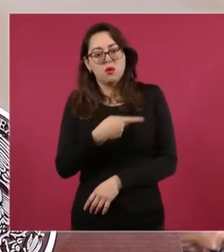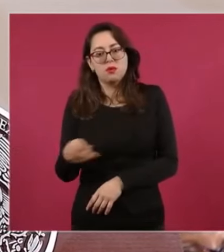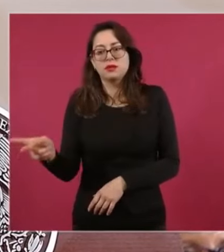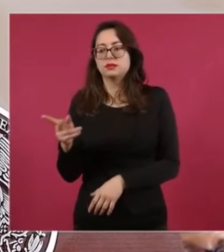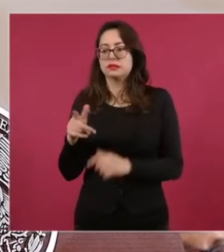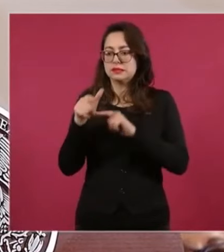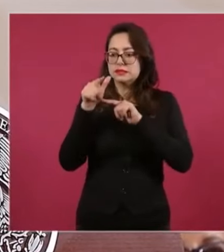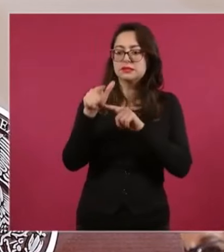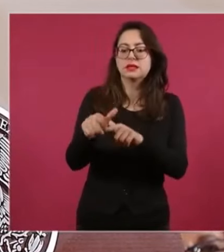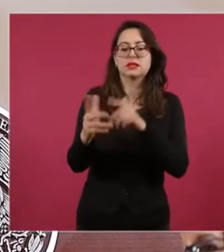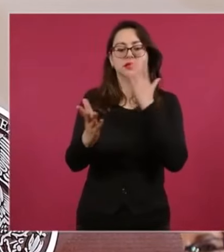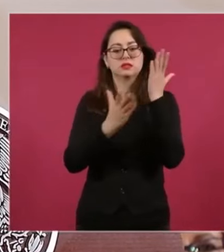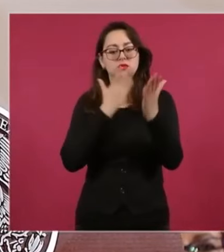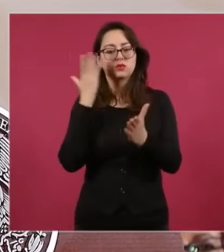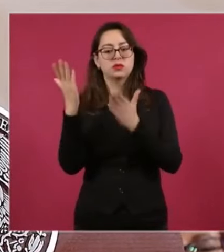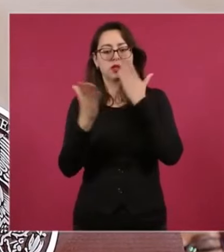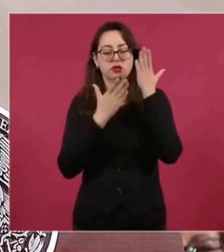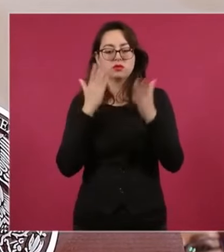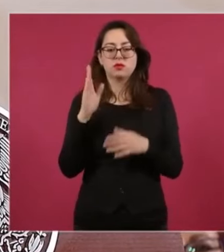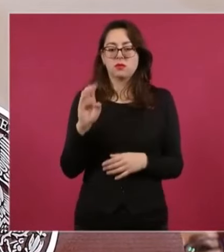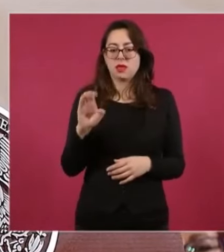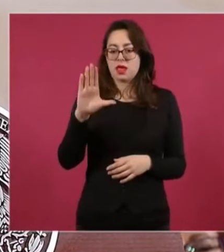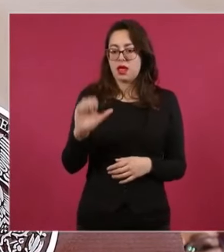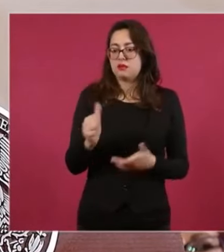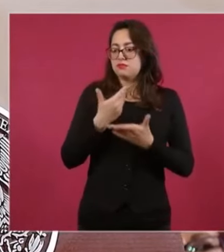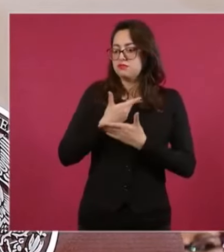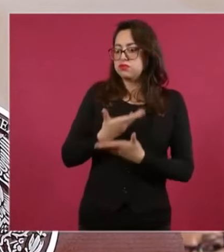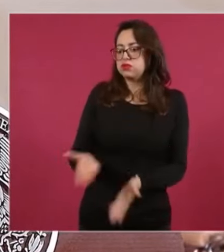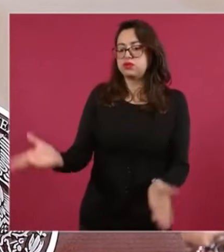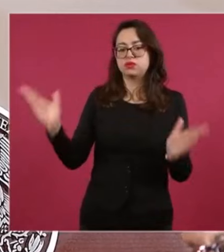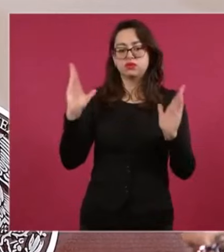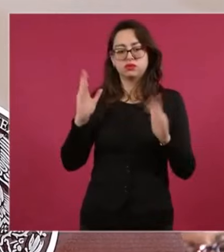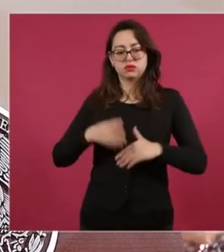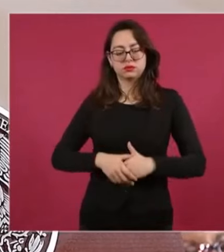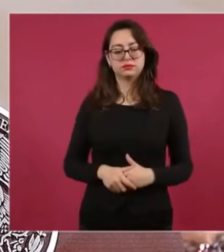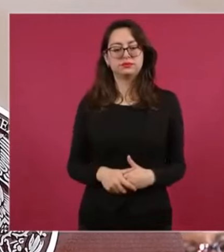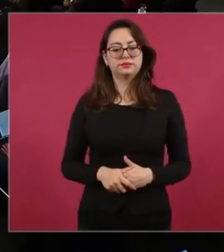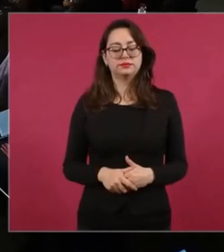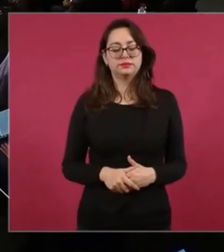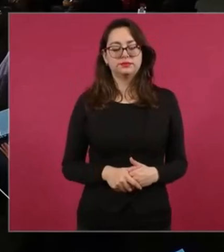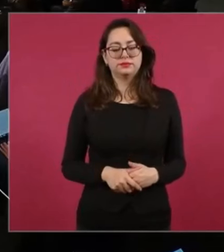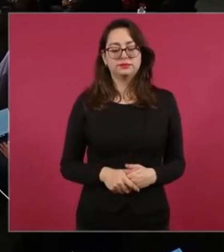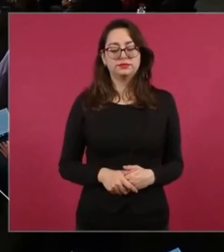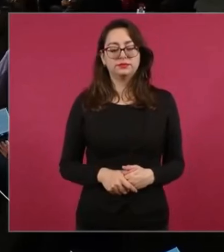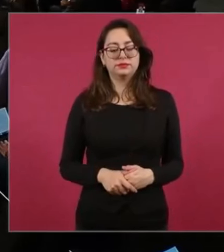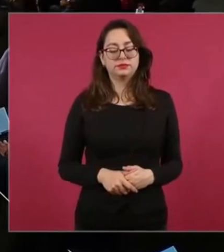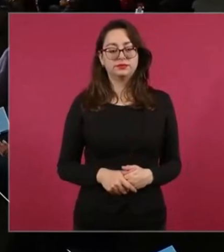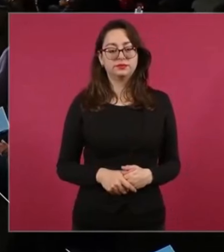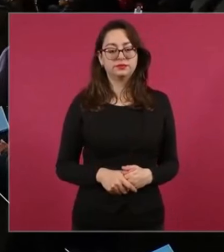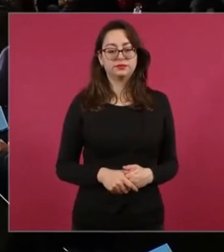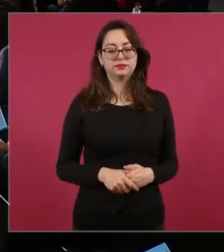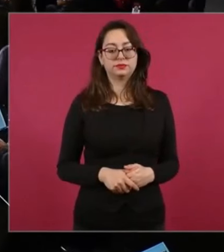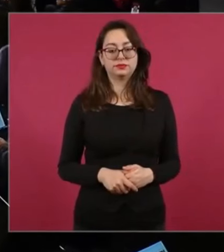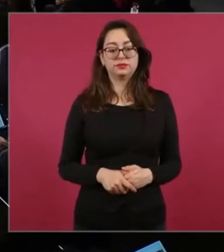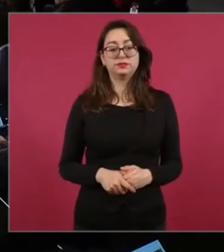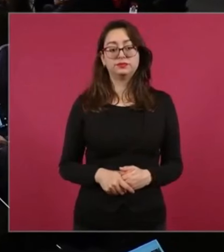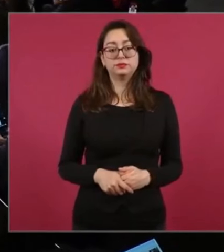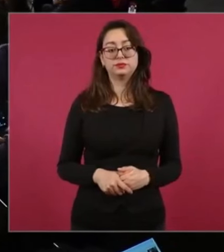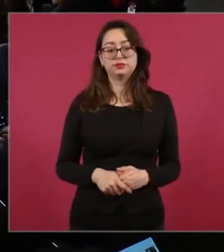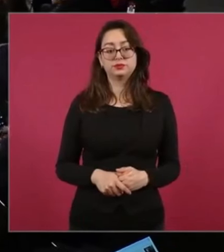con las becas, porque no se trata nada más